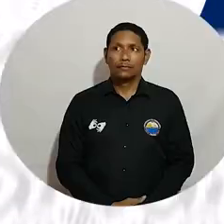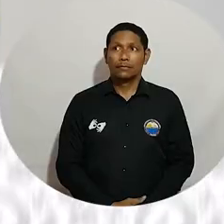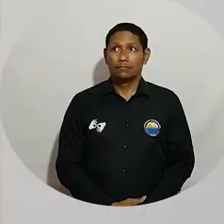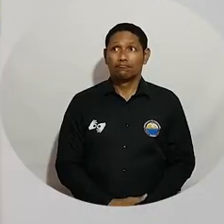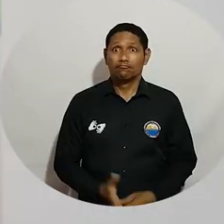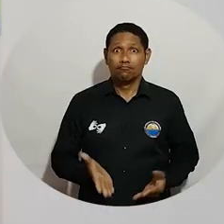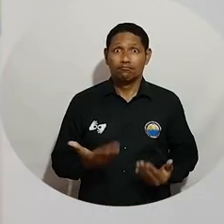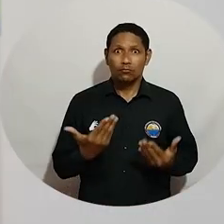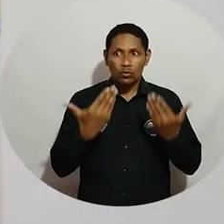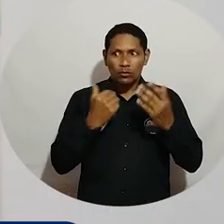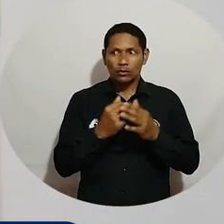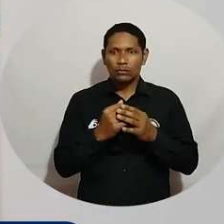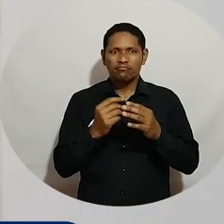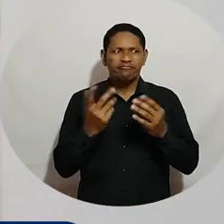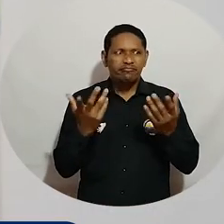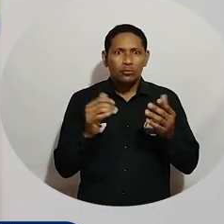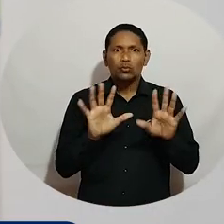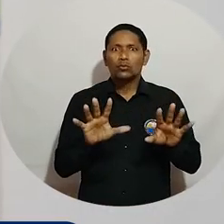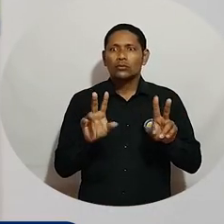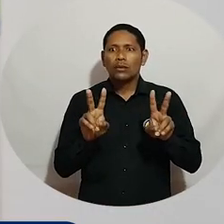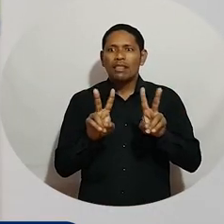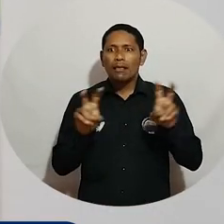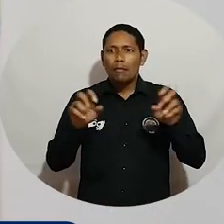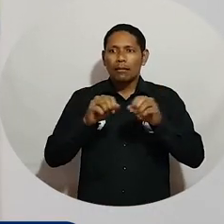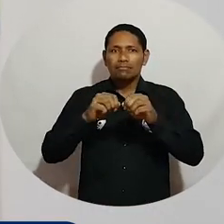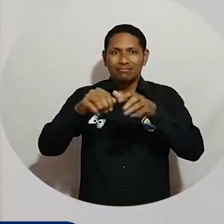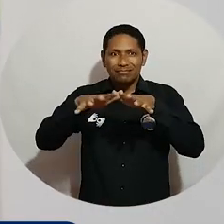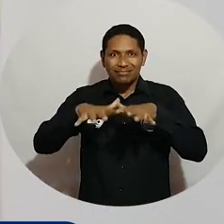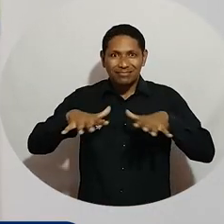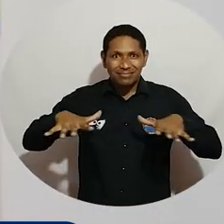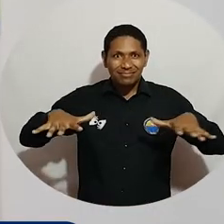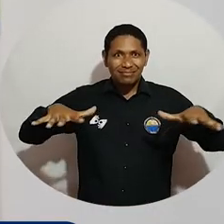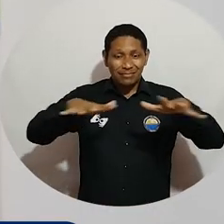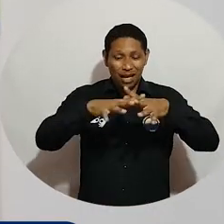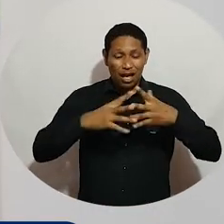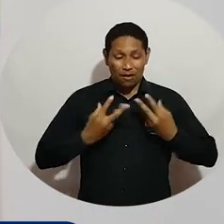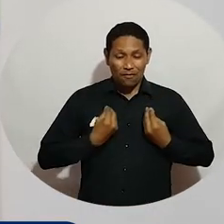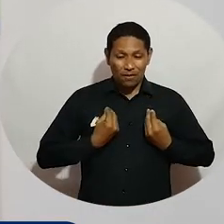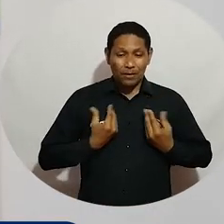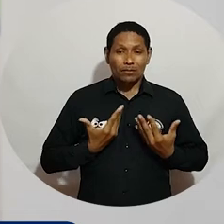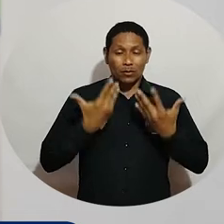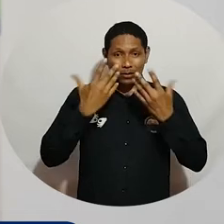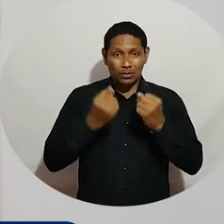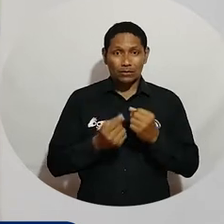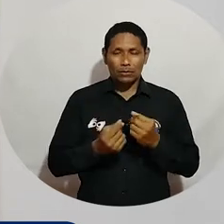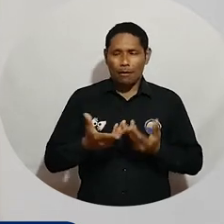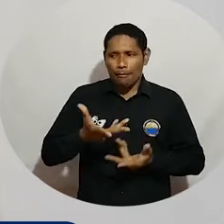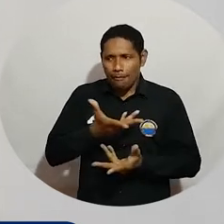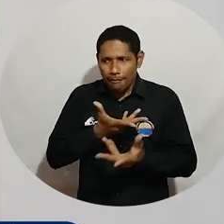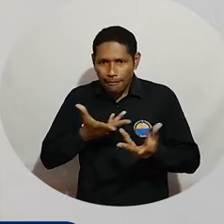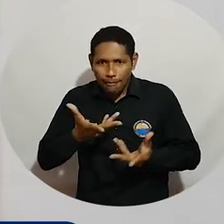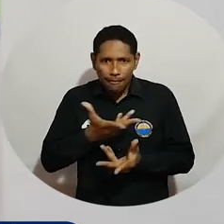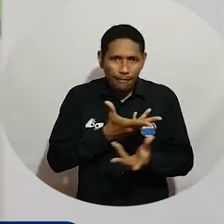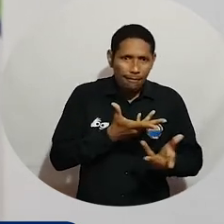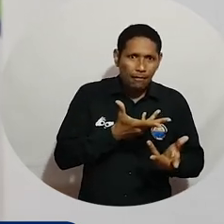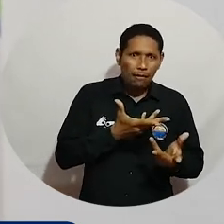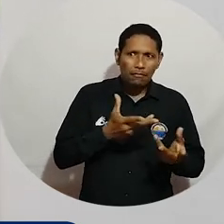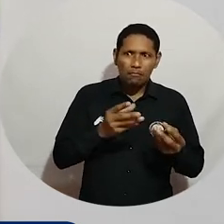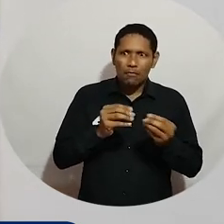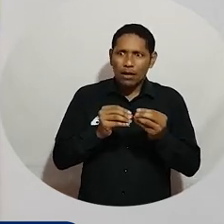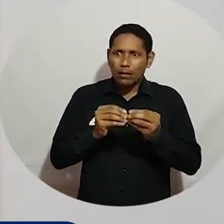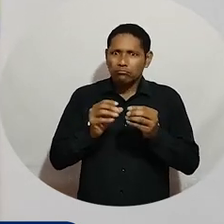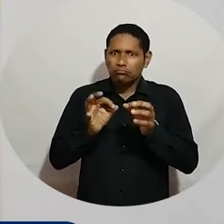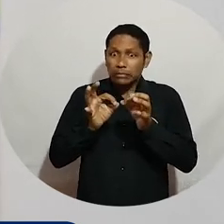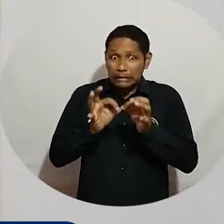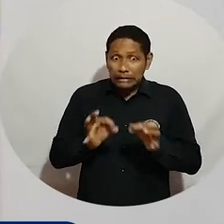qué bueno hablar del territorio que uno habita de pronto de hablar